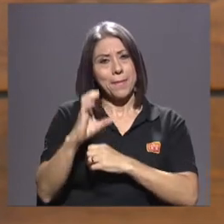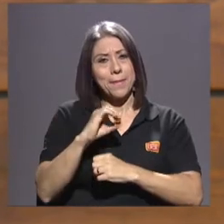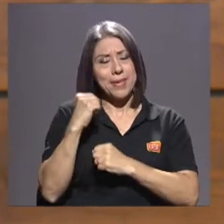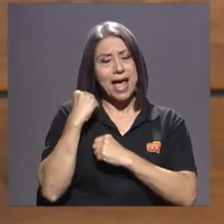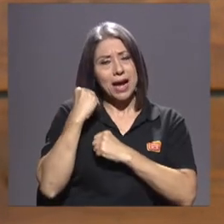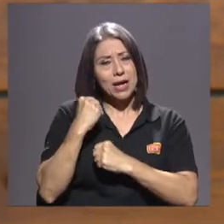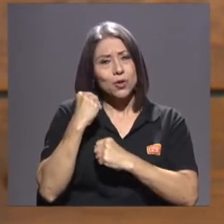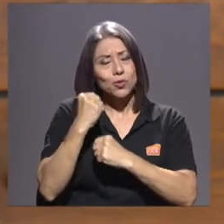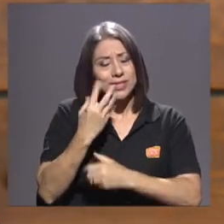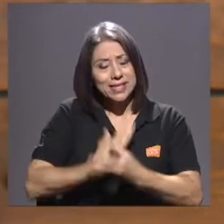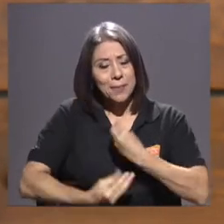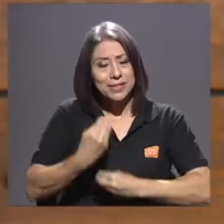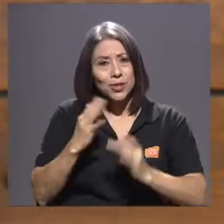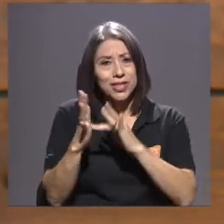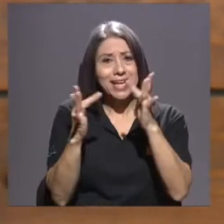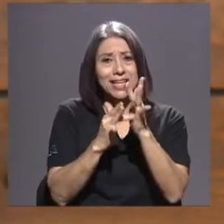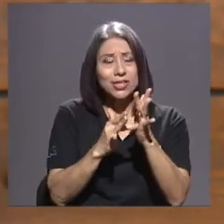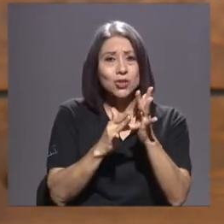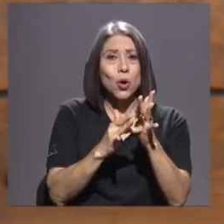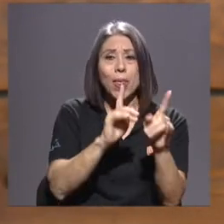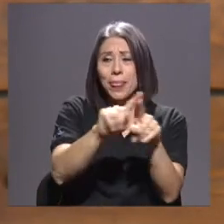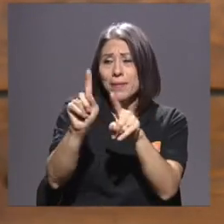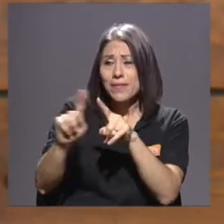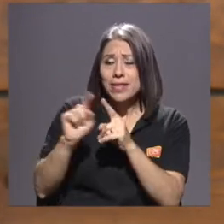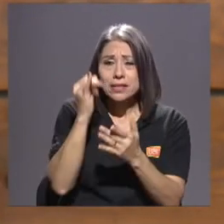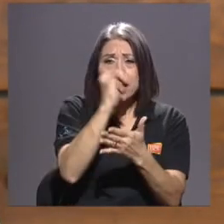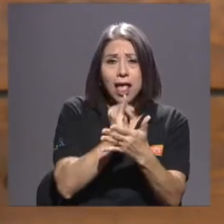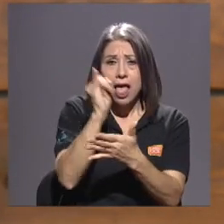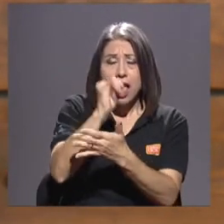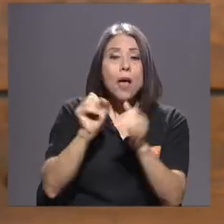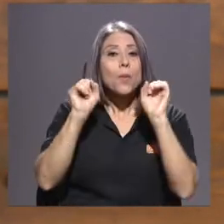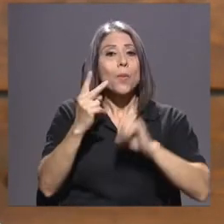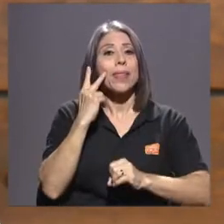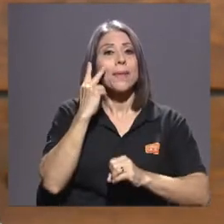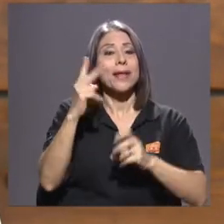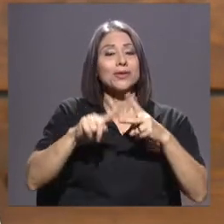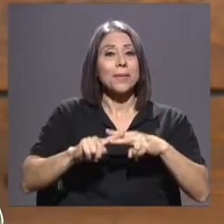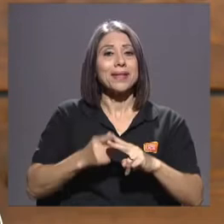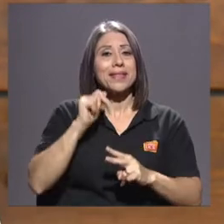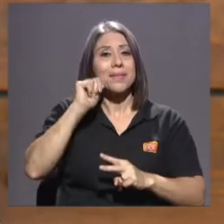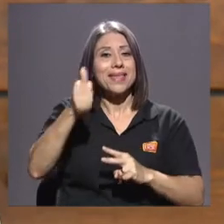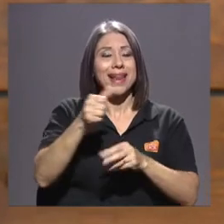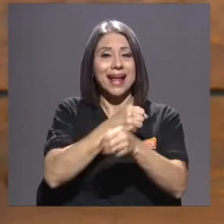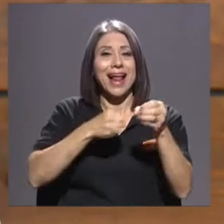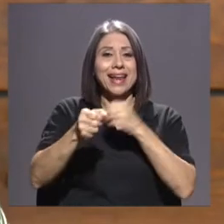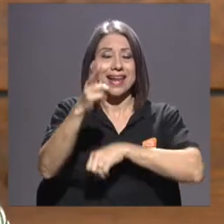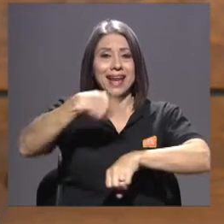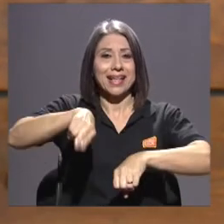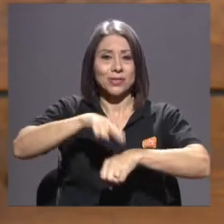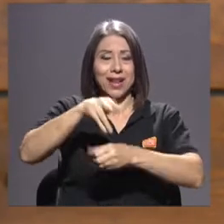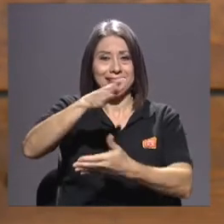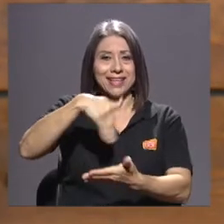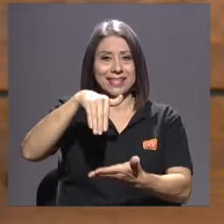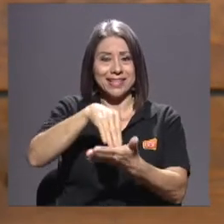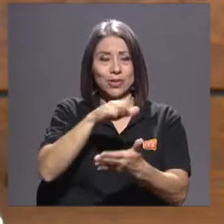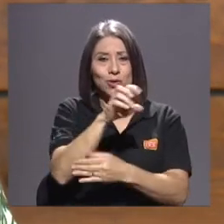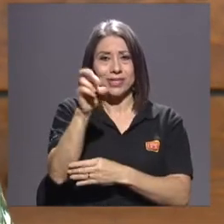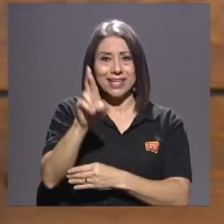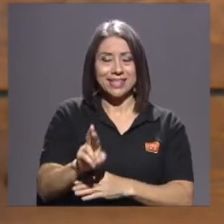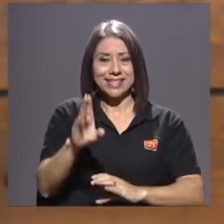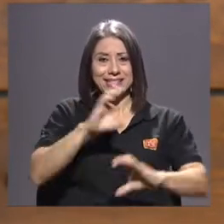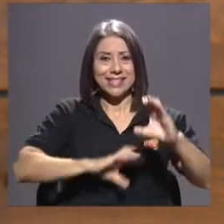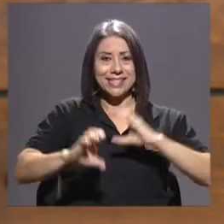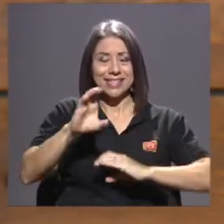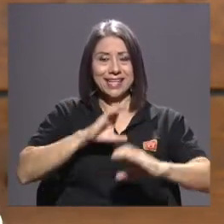27 óleos y 33 dibujos que podrán ser apreciados a partir de mañana en la Galería Nacional del Centro Costarricense de